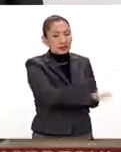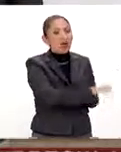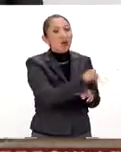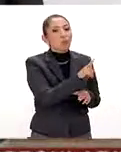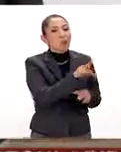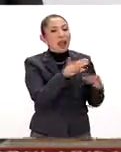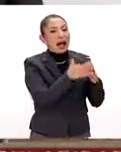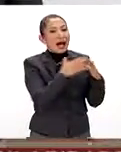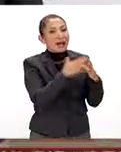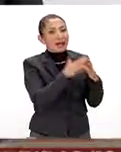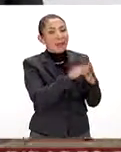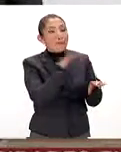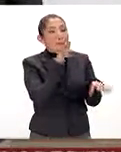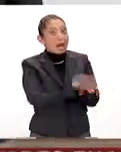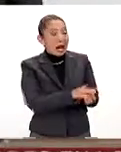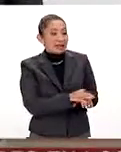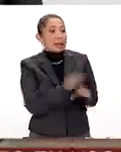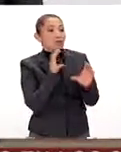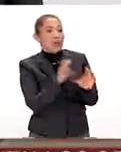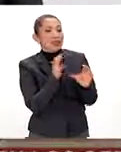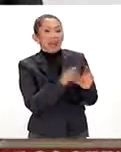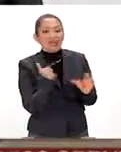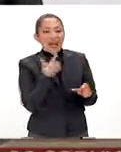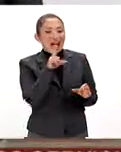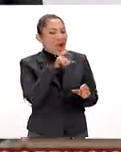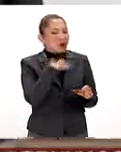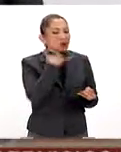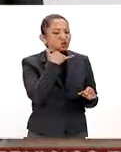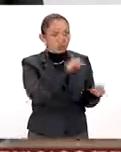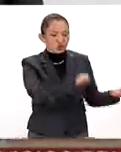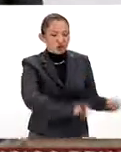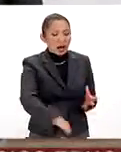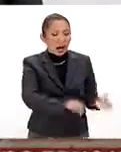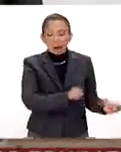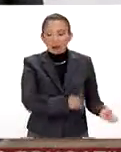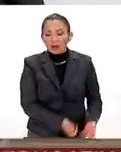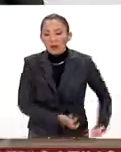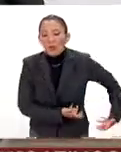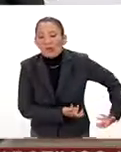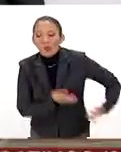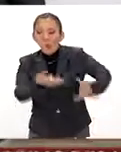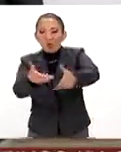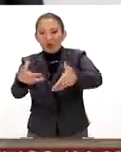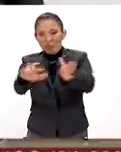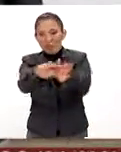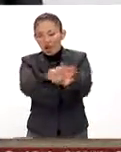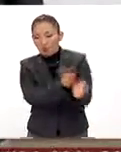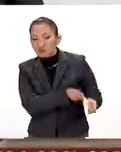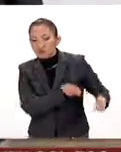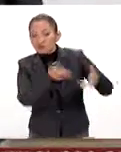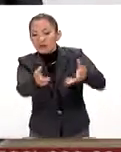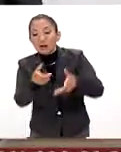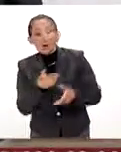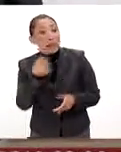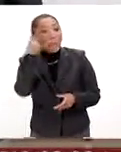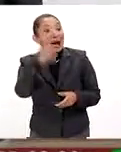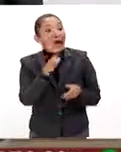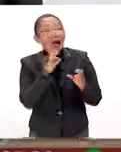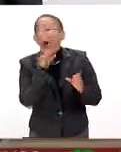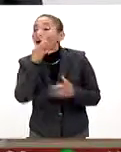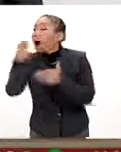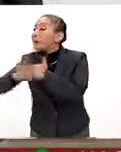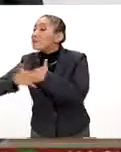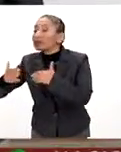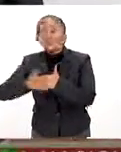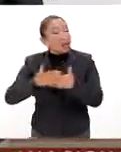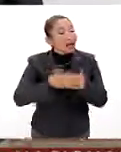por lo que la manera más práctica de deshacerse del agua sucia era tirarla por los balcones. Para avisar que éste iba a salir por los